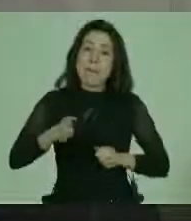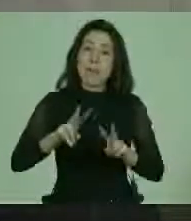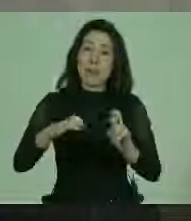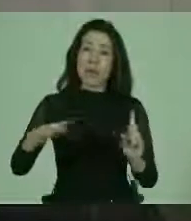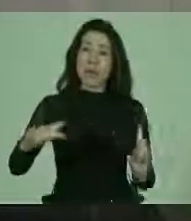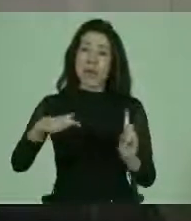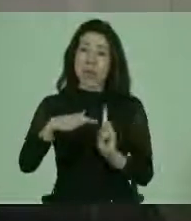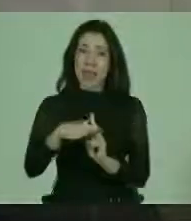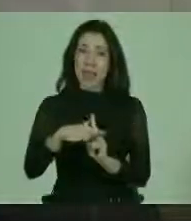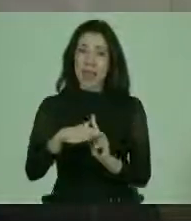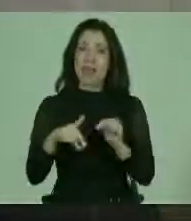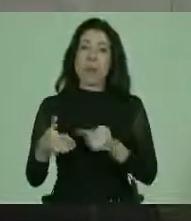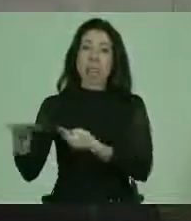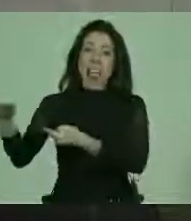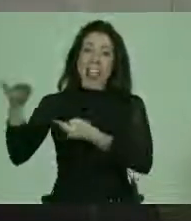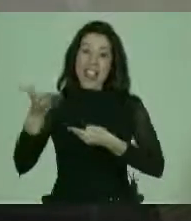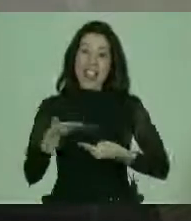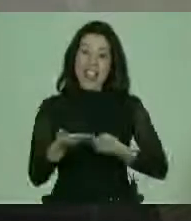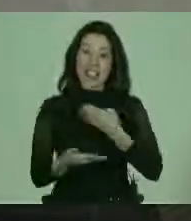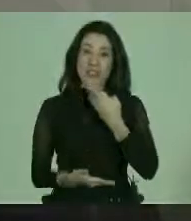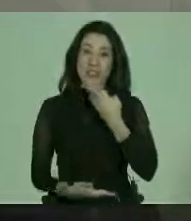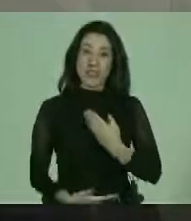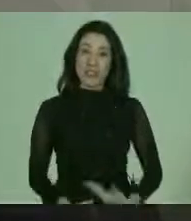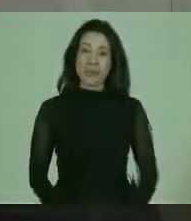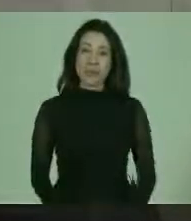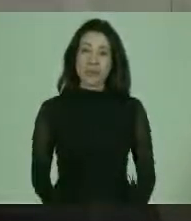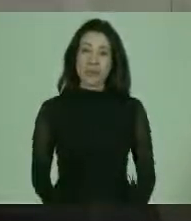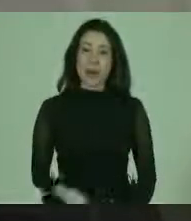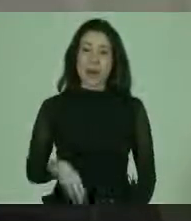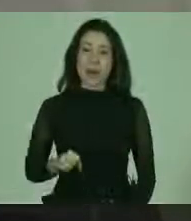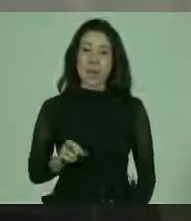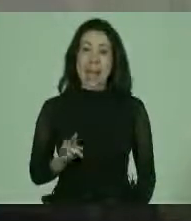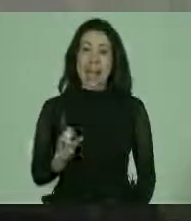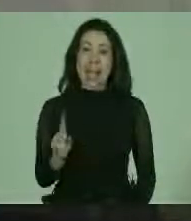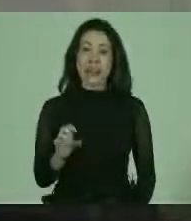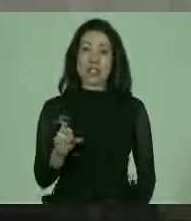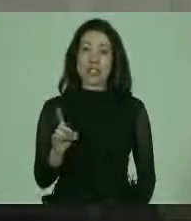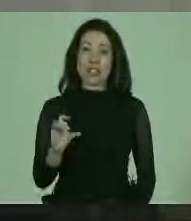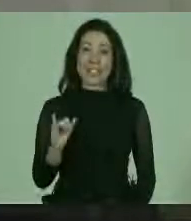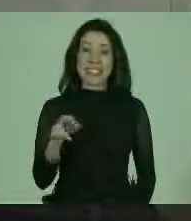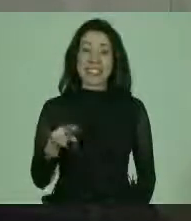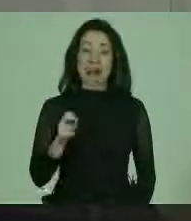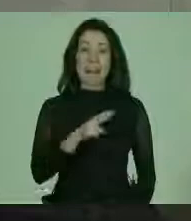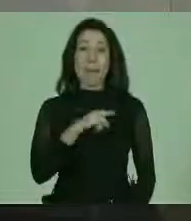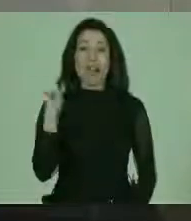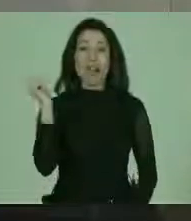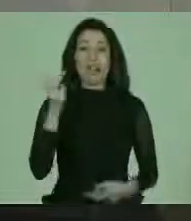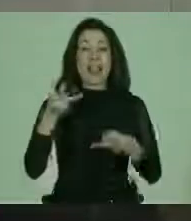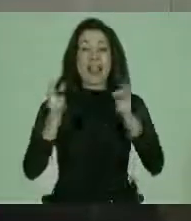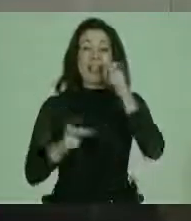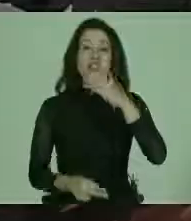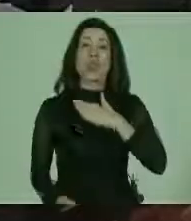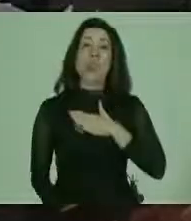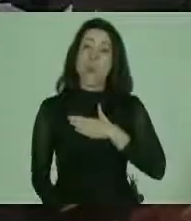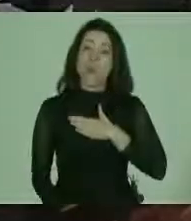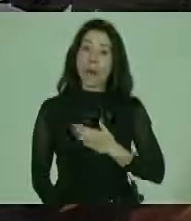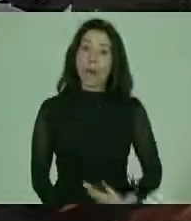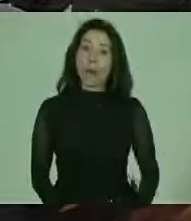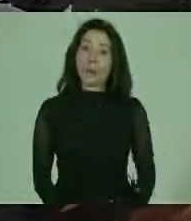inclusión y por esta invitación, por cierto. A María Soledad Cisterna, Premio Nacional de Derecho Humano,